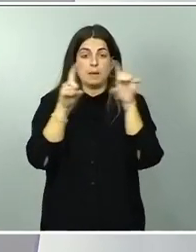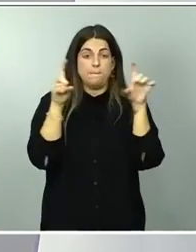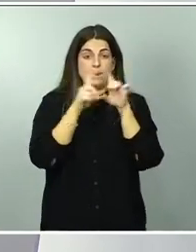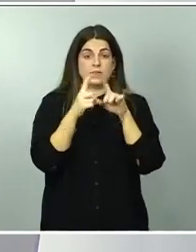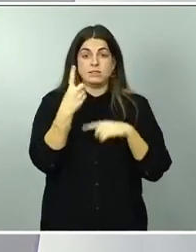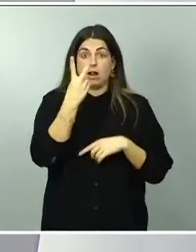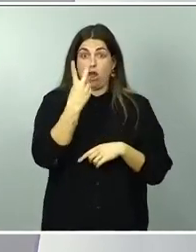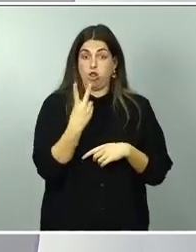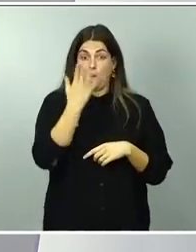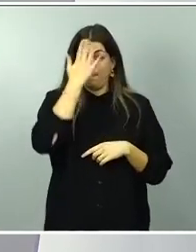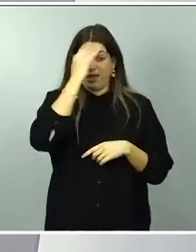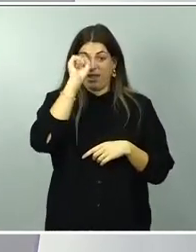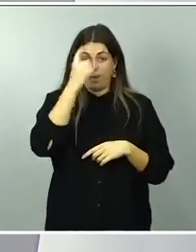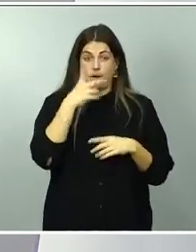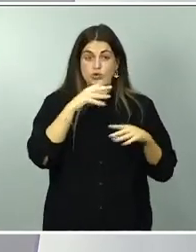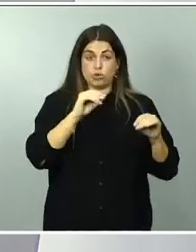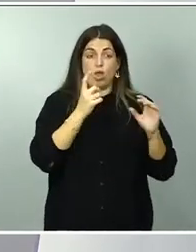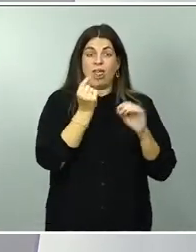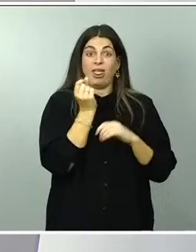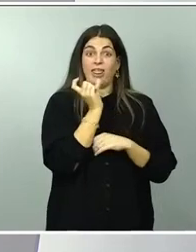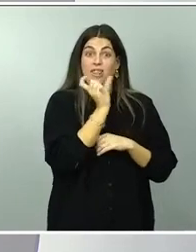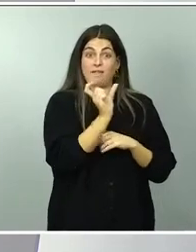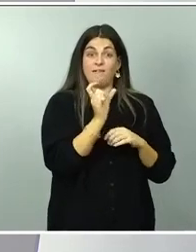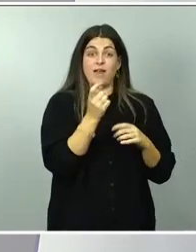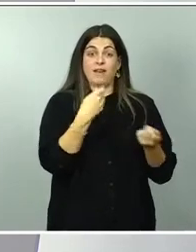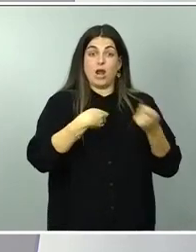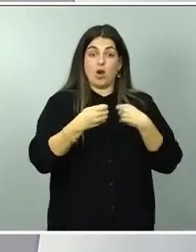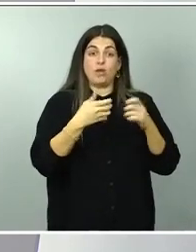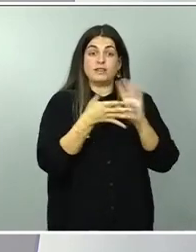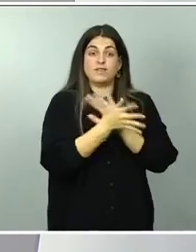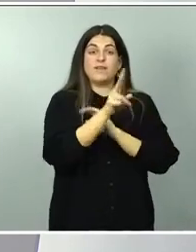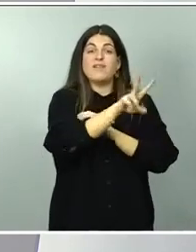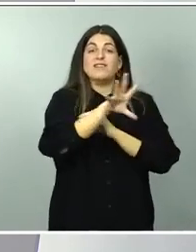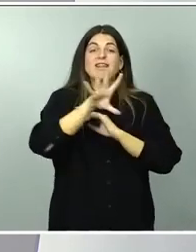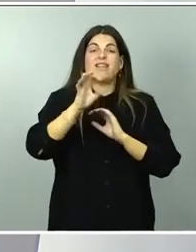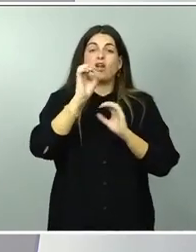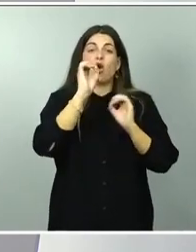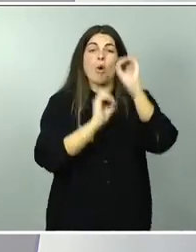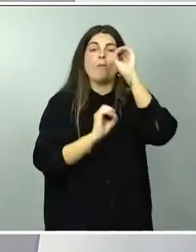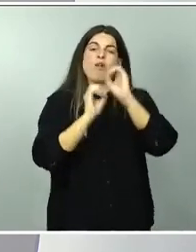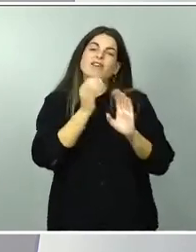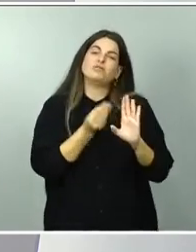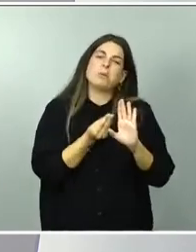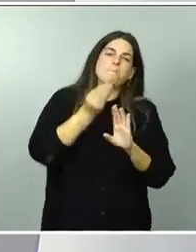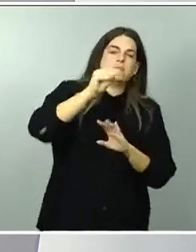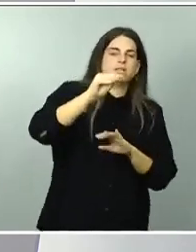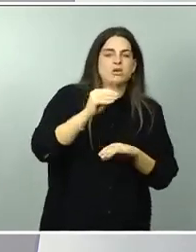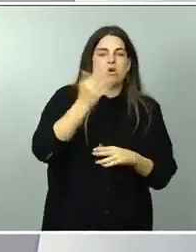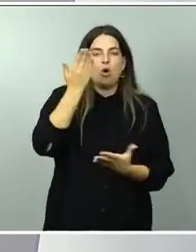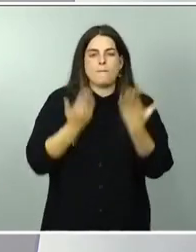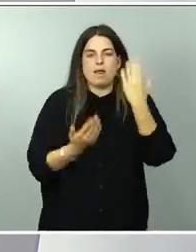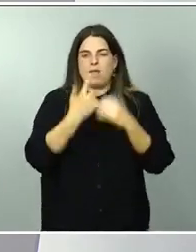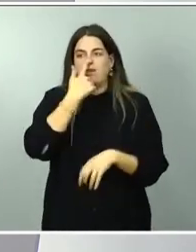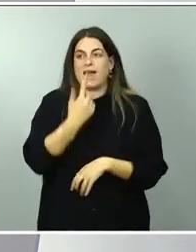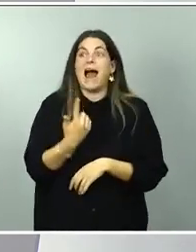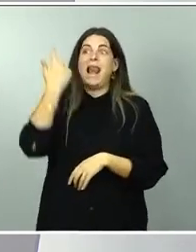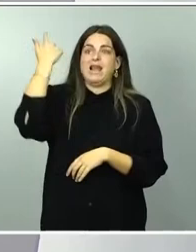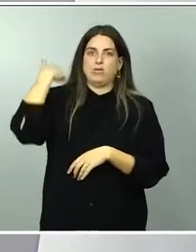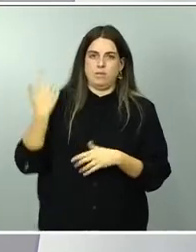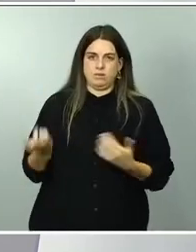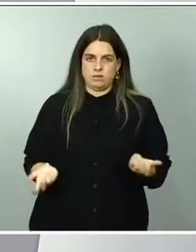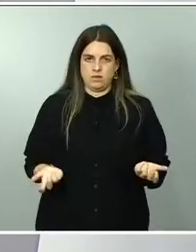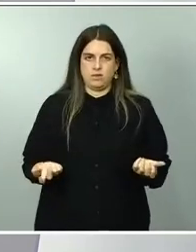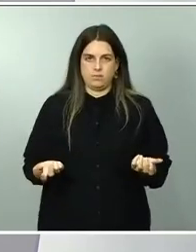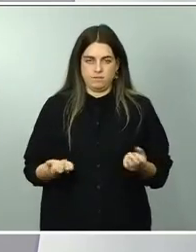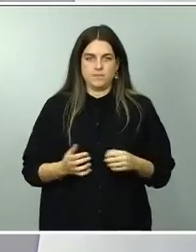cifra de negocio se ha incrementado un 25% respecto al año anterior. En el caso